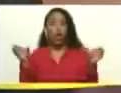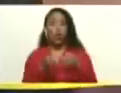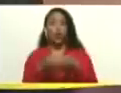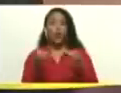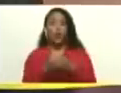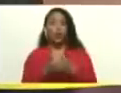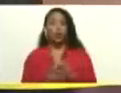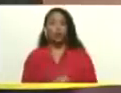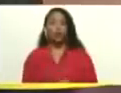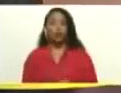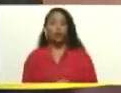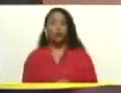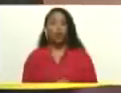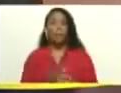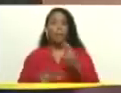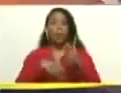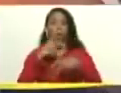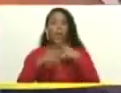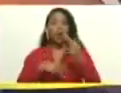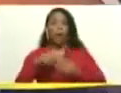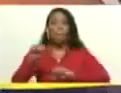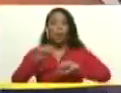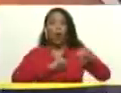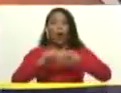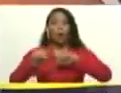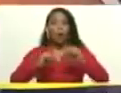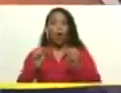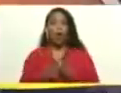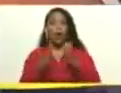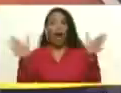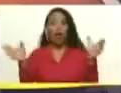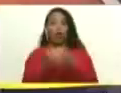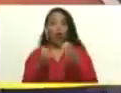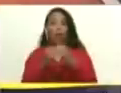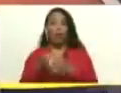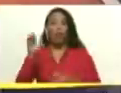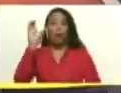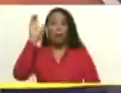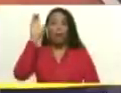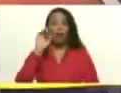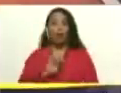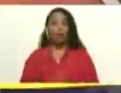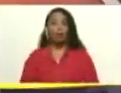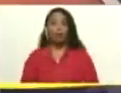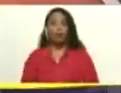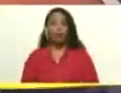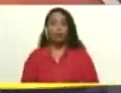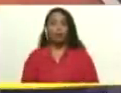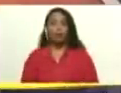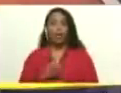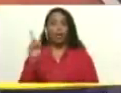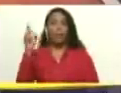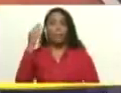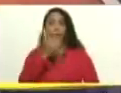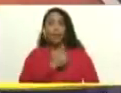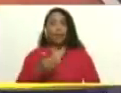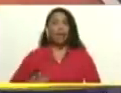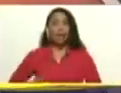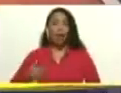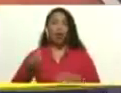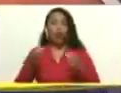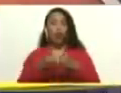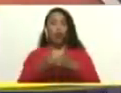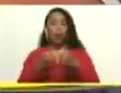políticos y movimientos del gran polo patriótico. Didalco Bolívar, presidente del Partido